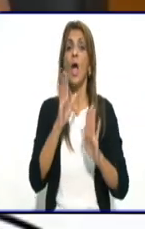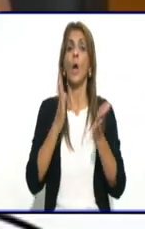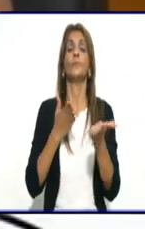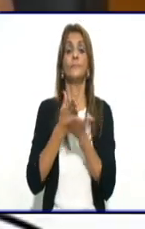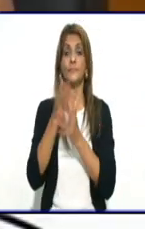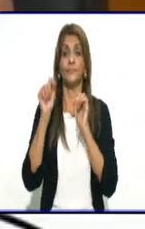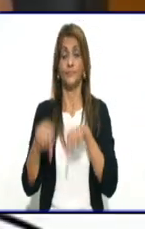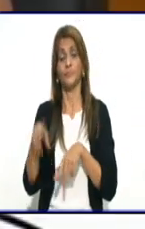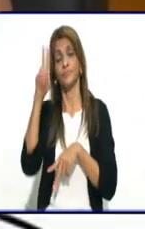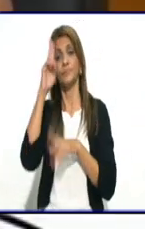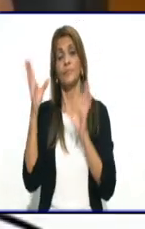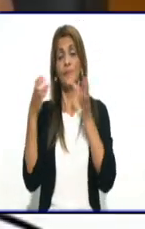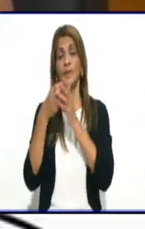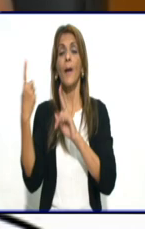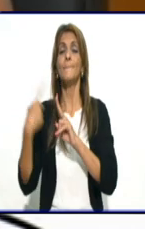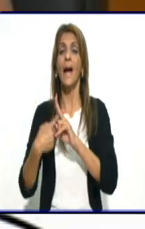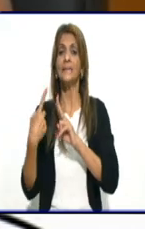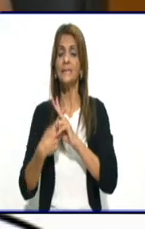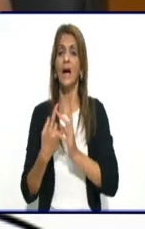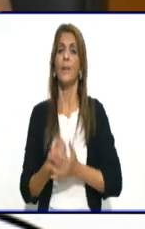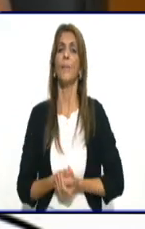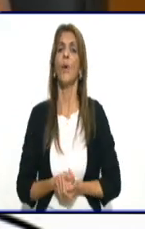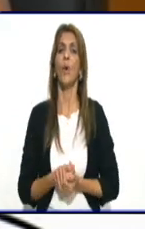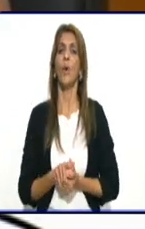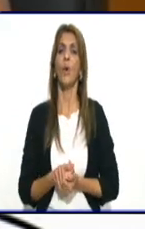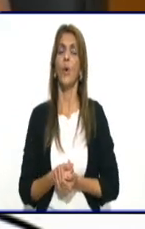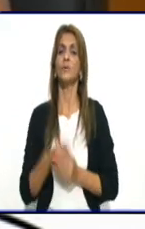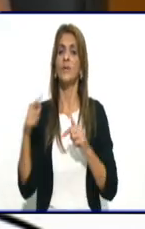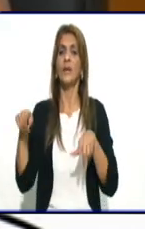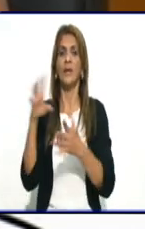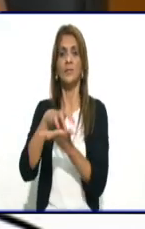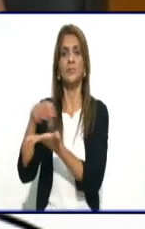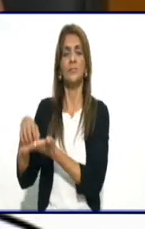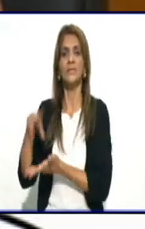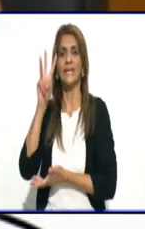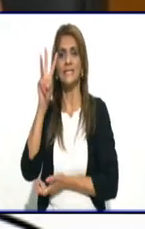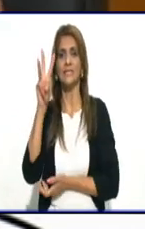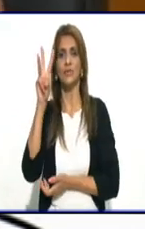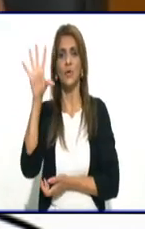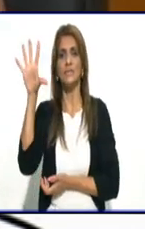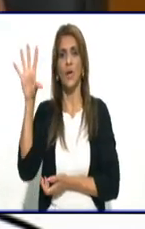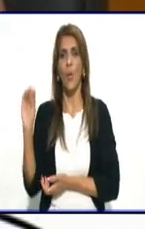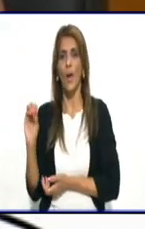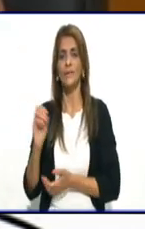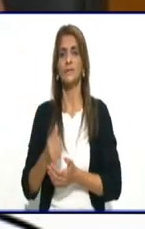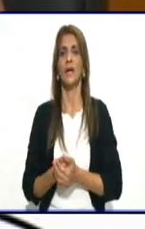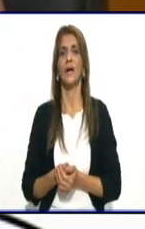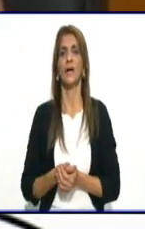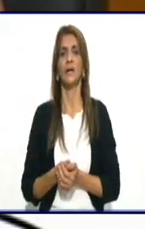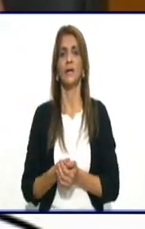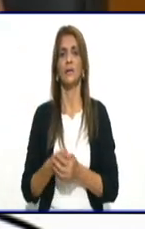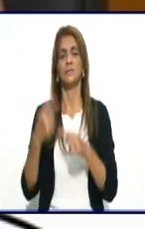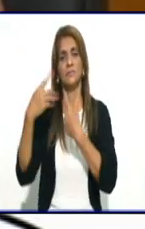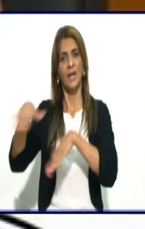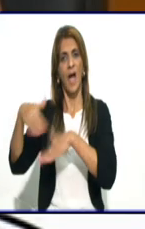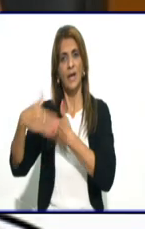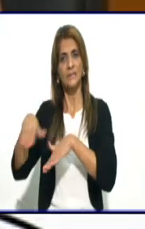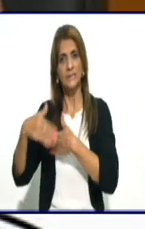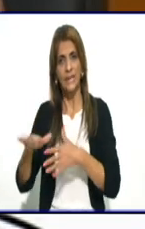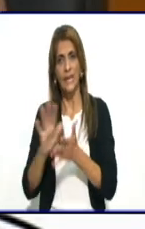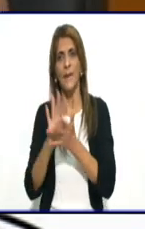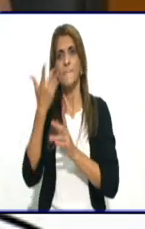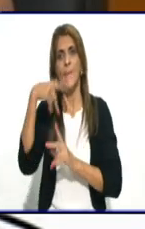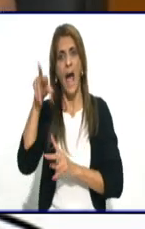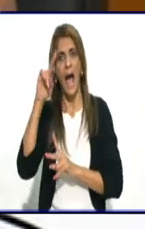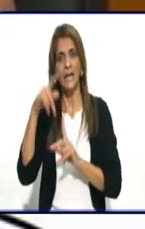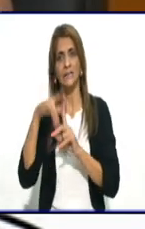Policlínico Bahía Moeste. Tiene la manzana 350, que está limitada por Mártires, Bahía Mesa 5